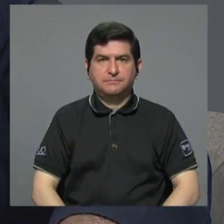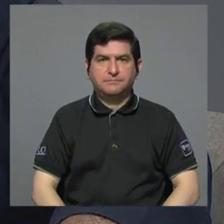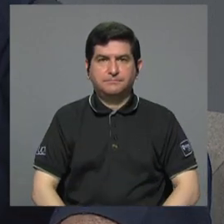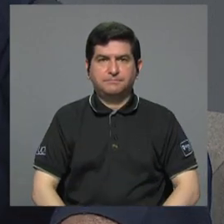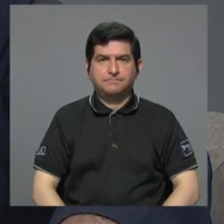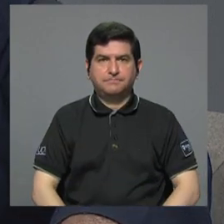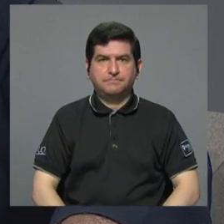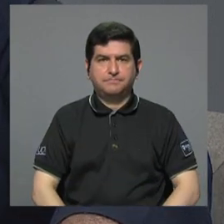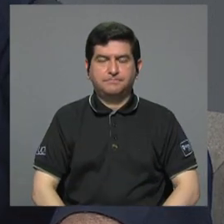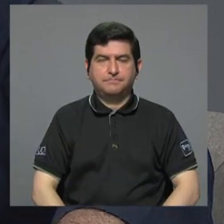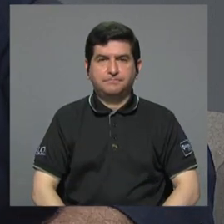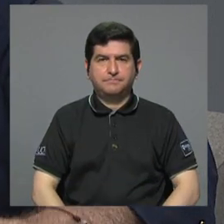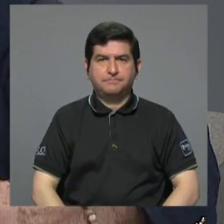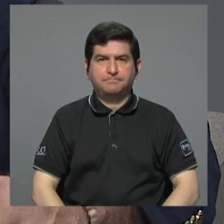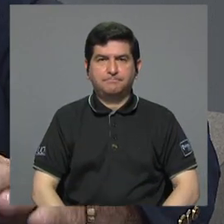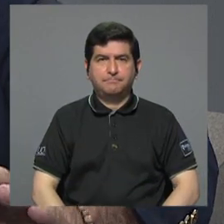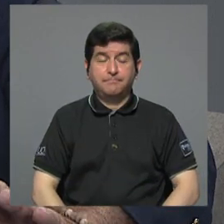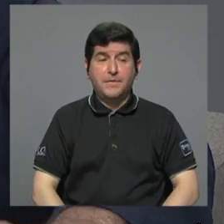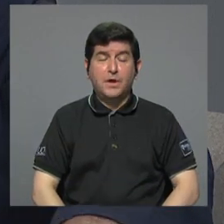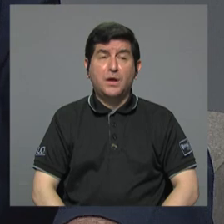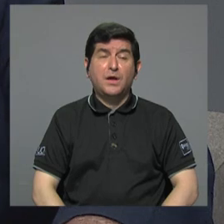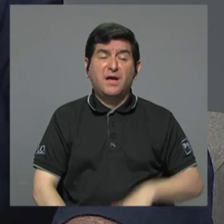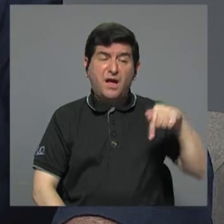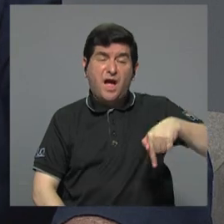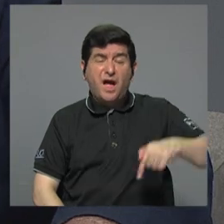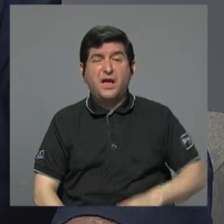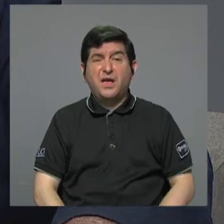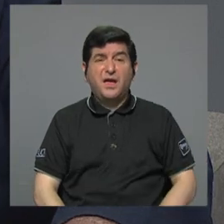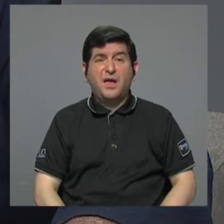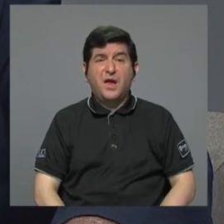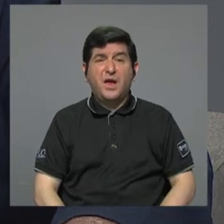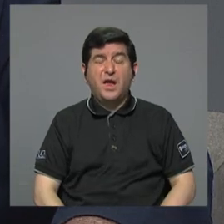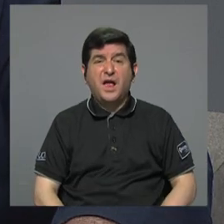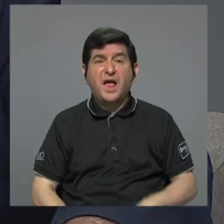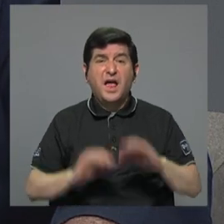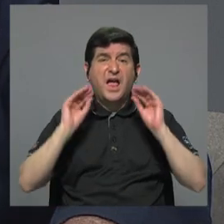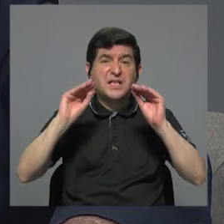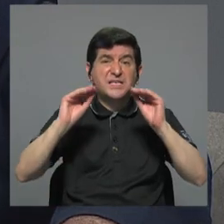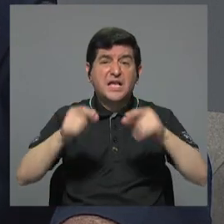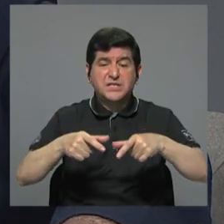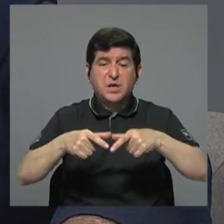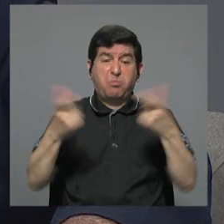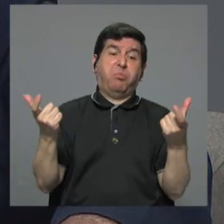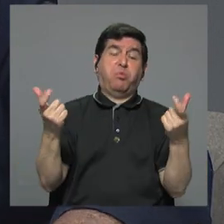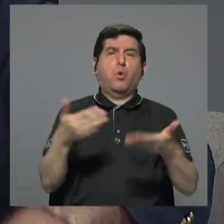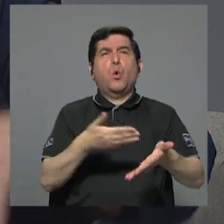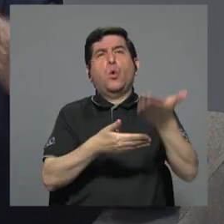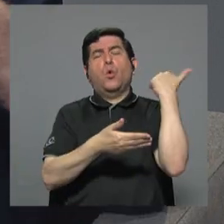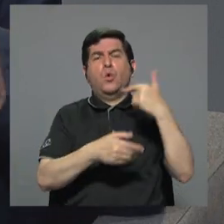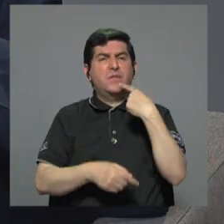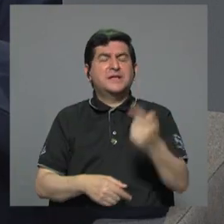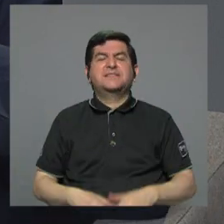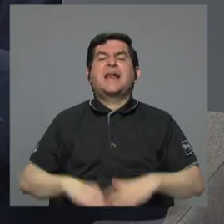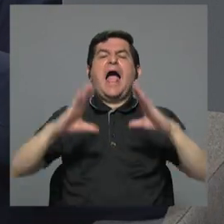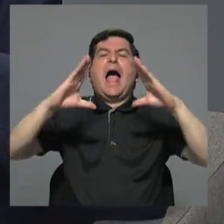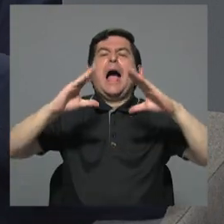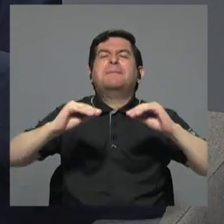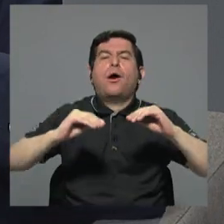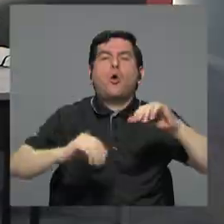Y aquí tiene mucho rato en donde desconectaron la educación. Ahora dijeron que había un apagón.